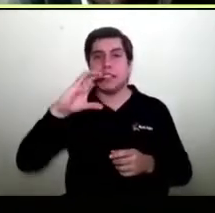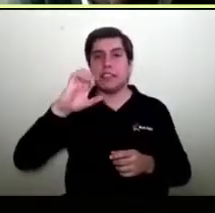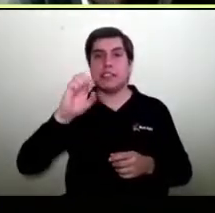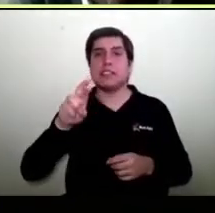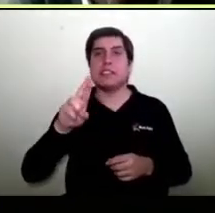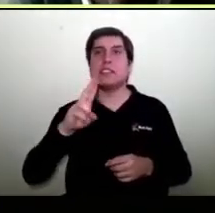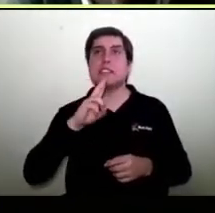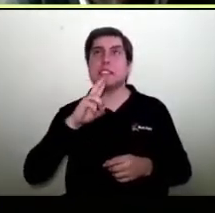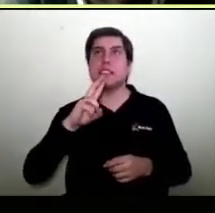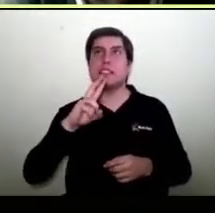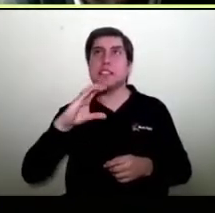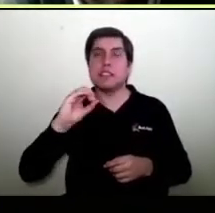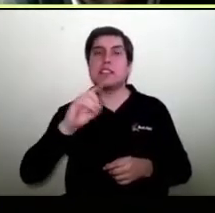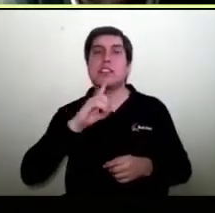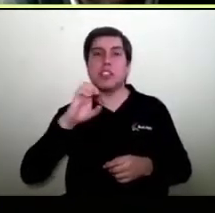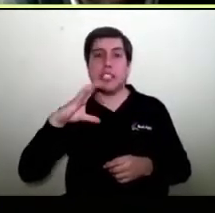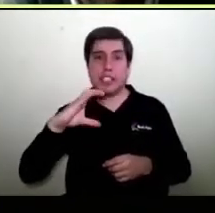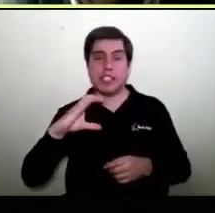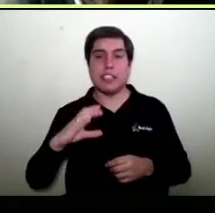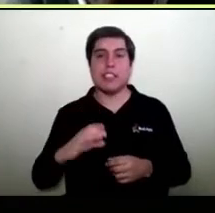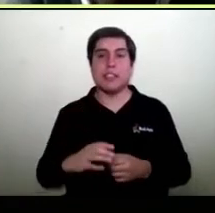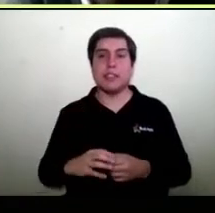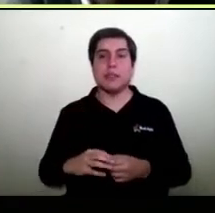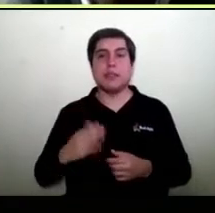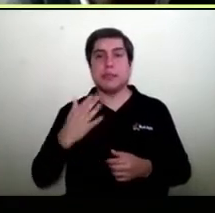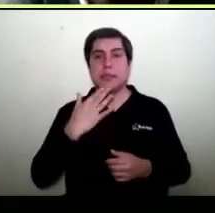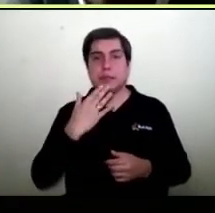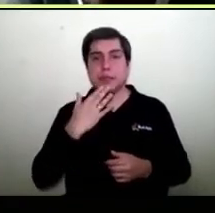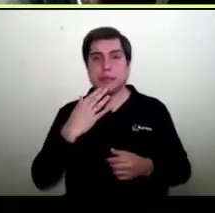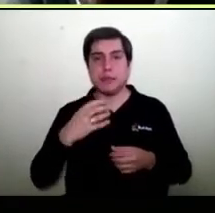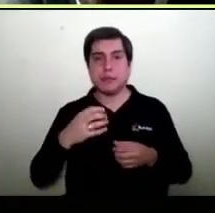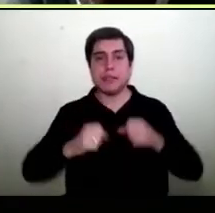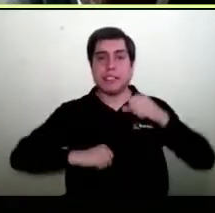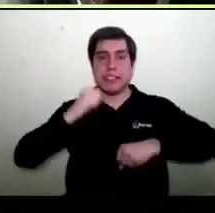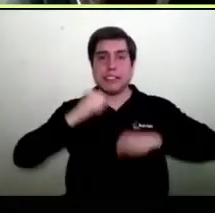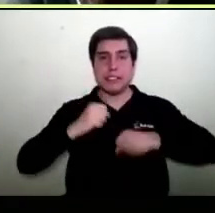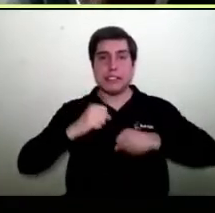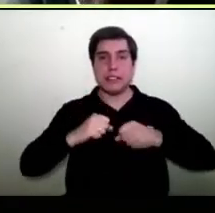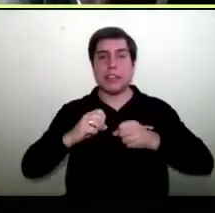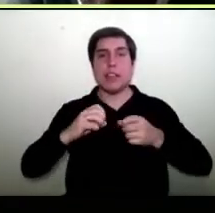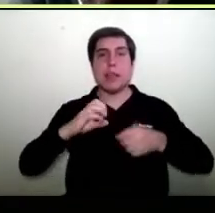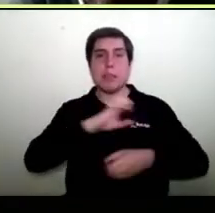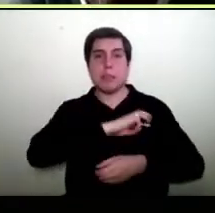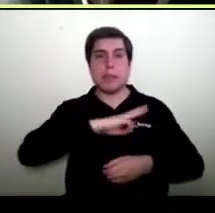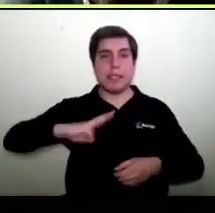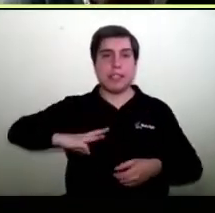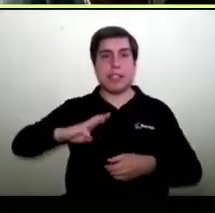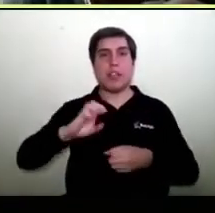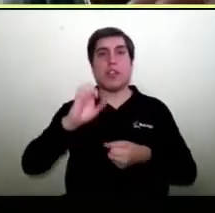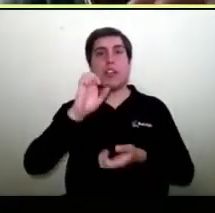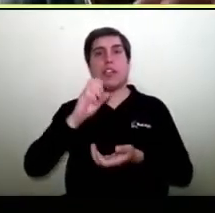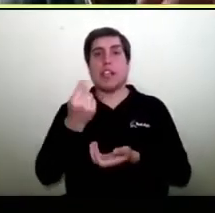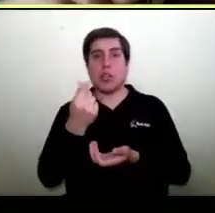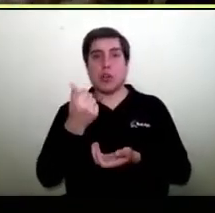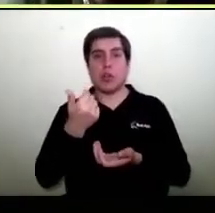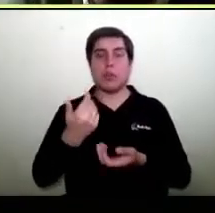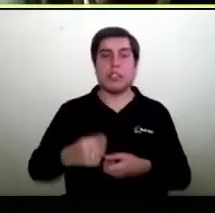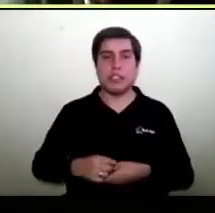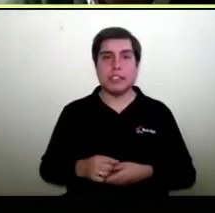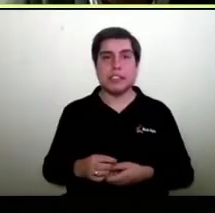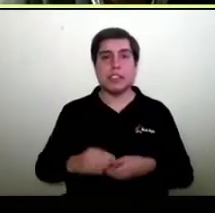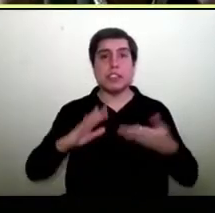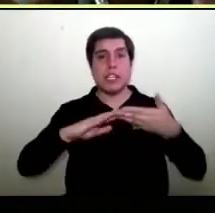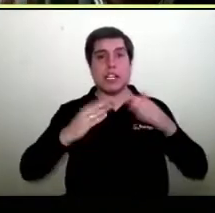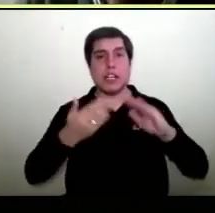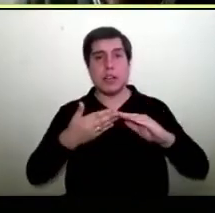Transforma Digitaliza tu Pyme, del Ministerio de Economía, entonces, en el fondo, permite que sea una comunidad,